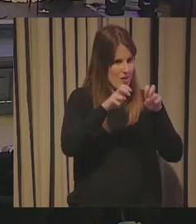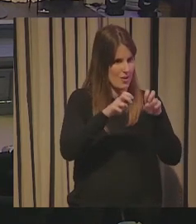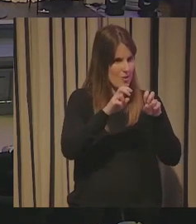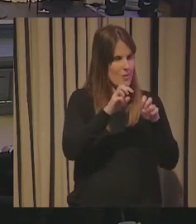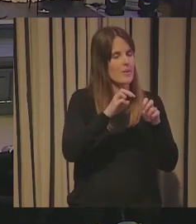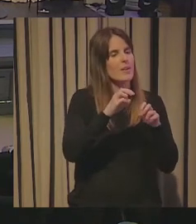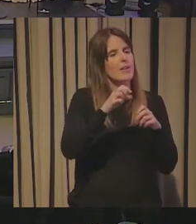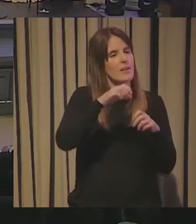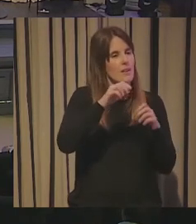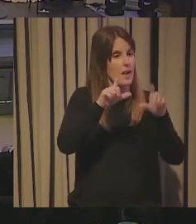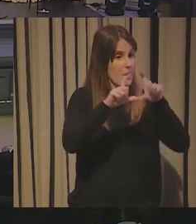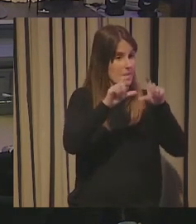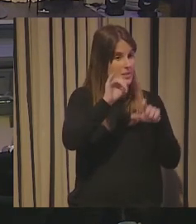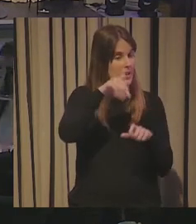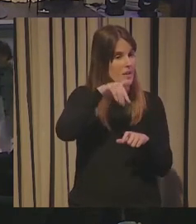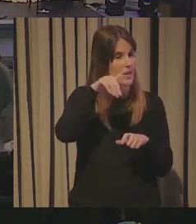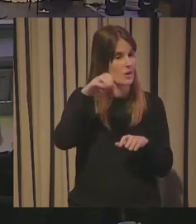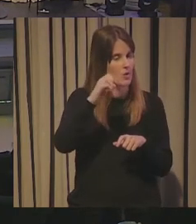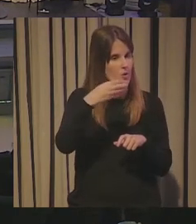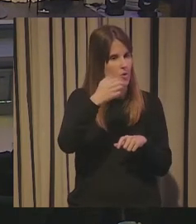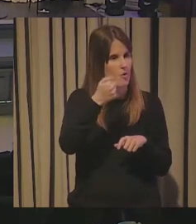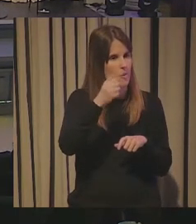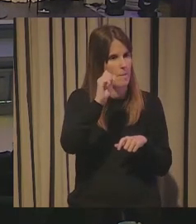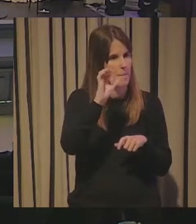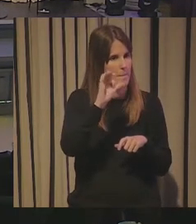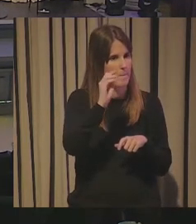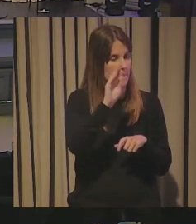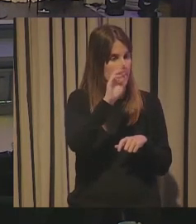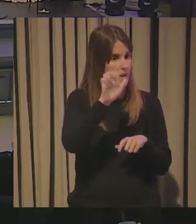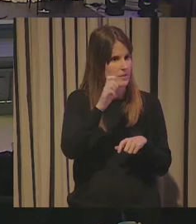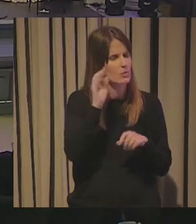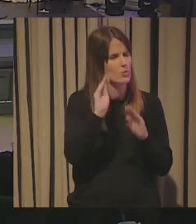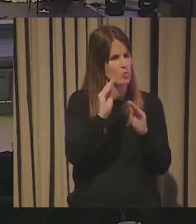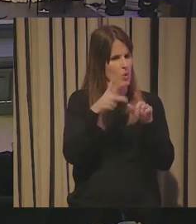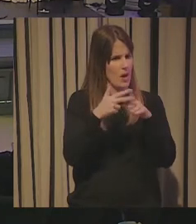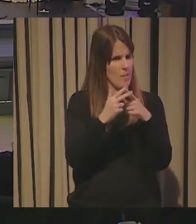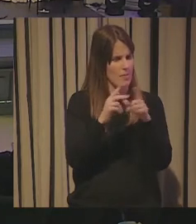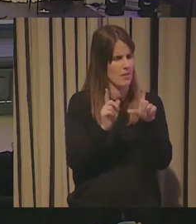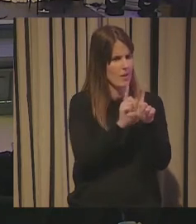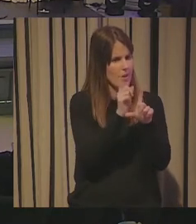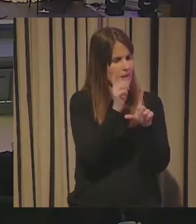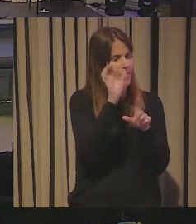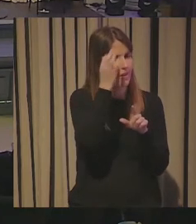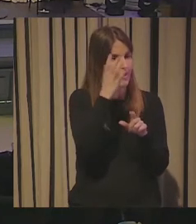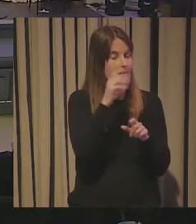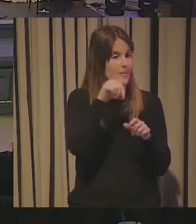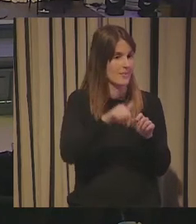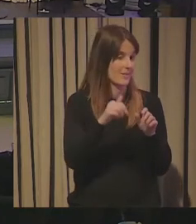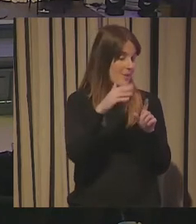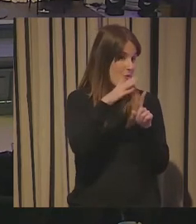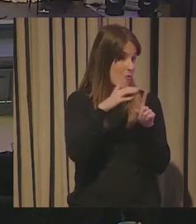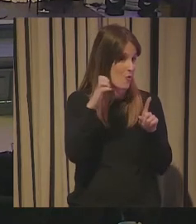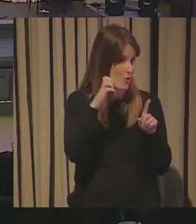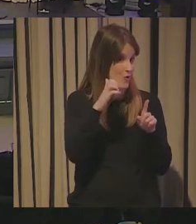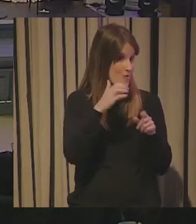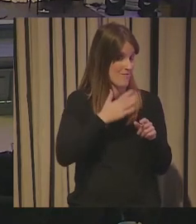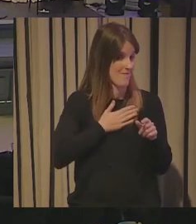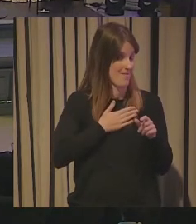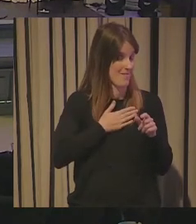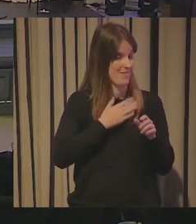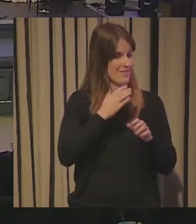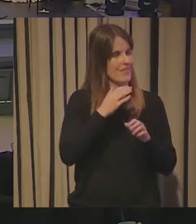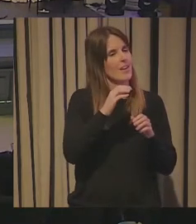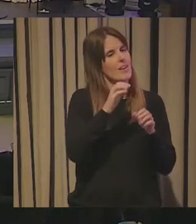de Innovasque, que vamos a tener ahora mismo. Y en el fondo, bueno, pues en un foro que se desarrolla en Euskadi no podía desde luego faltar